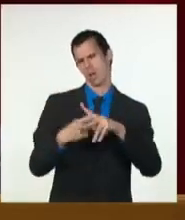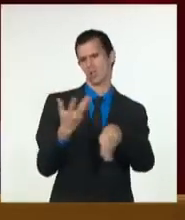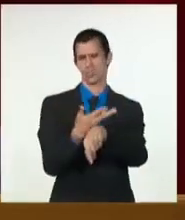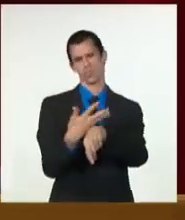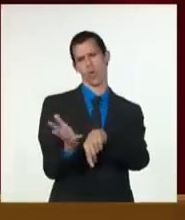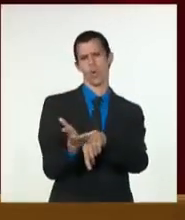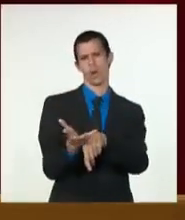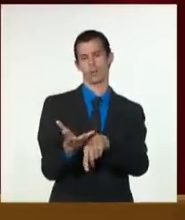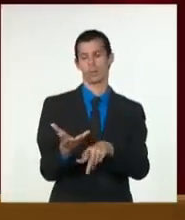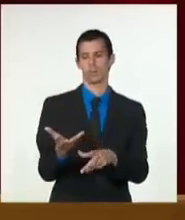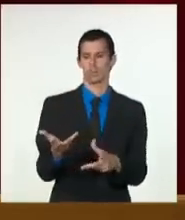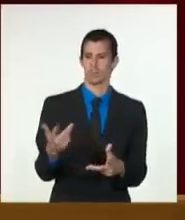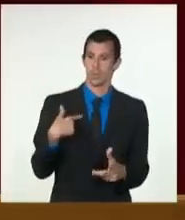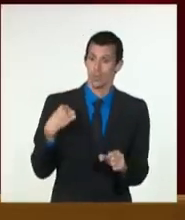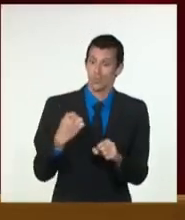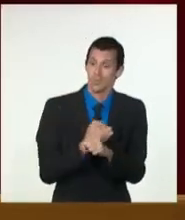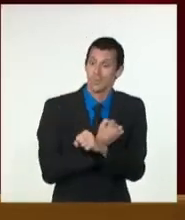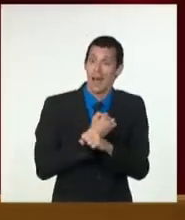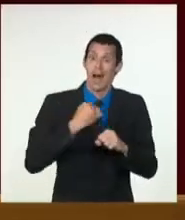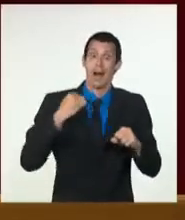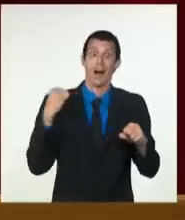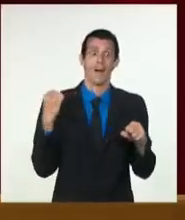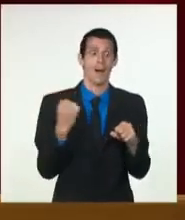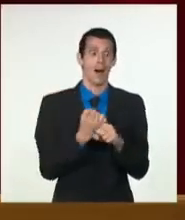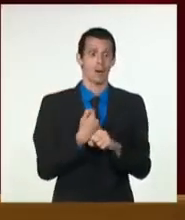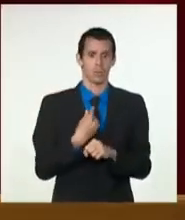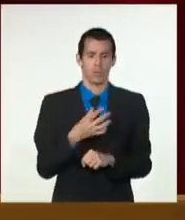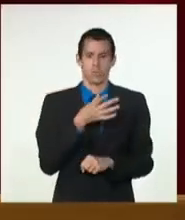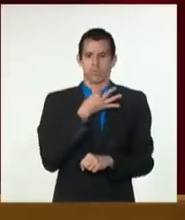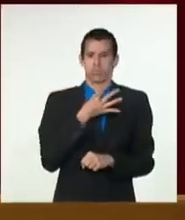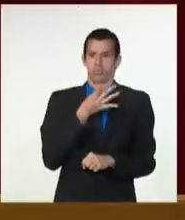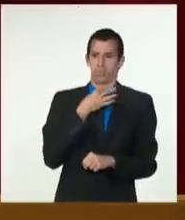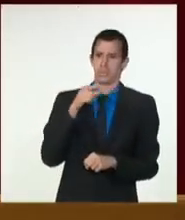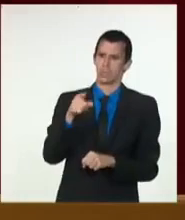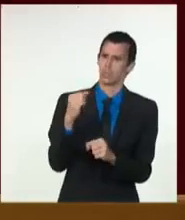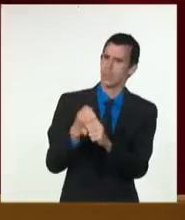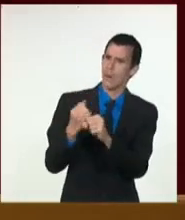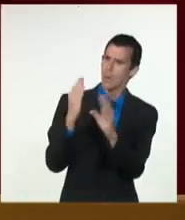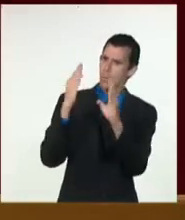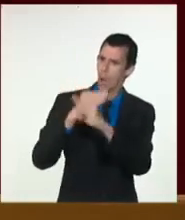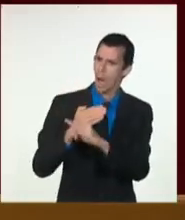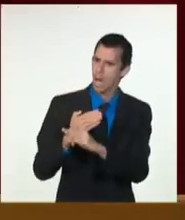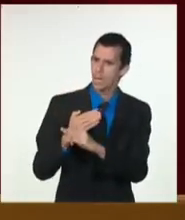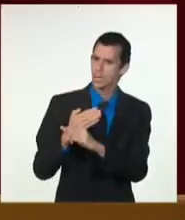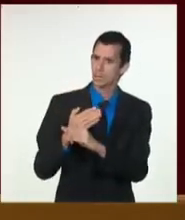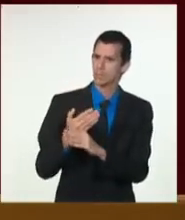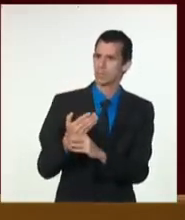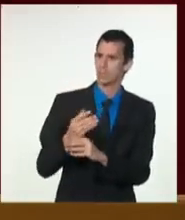y protagonizan la historia y el heroísmo cotidiano del pueblo cubano. ¡Gracias!